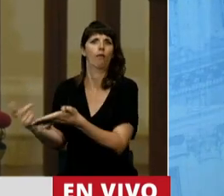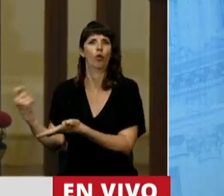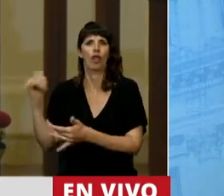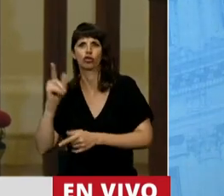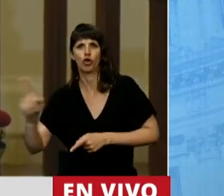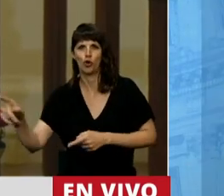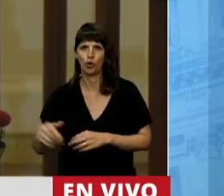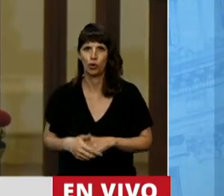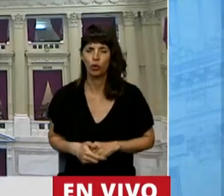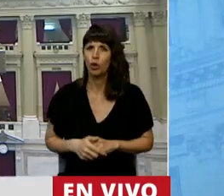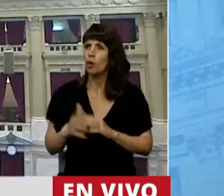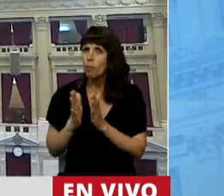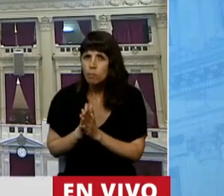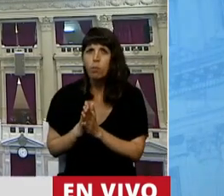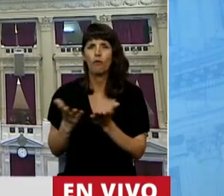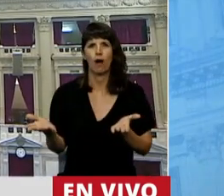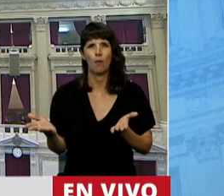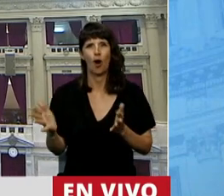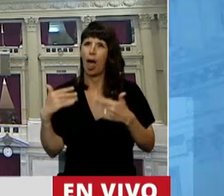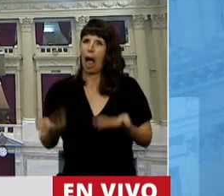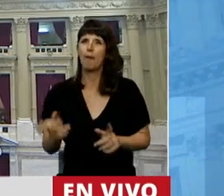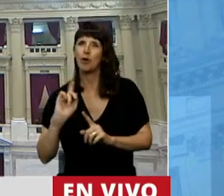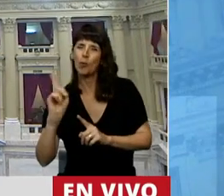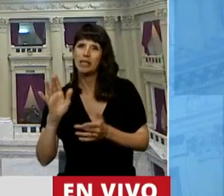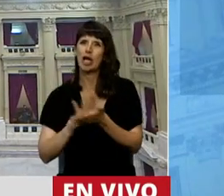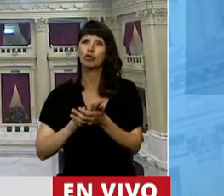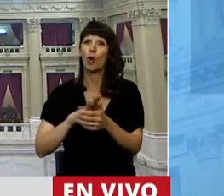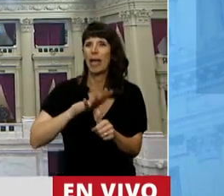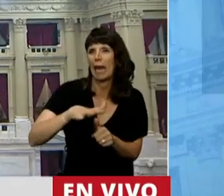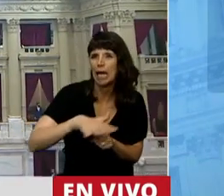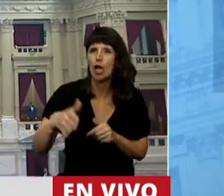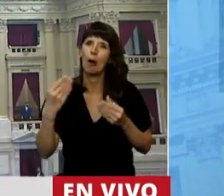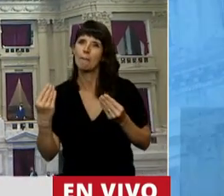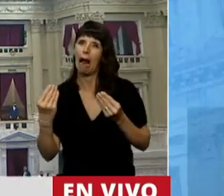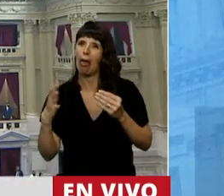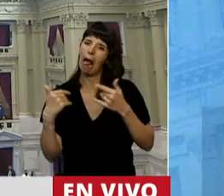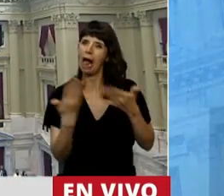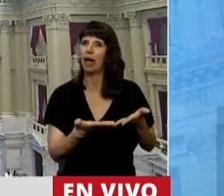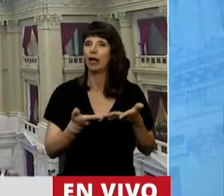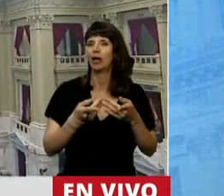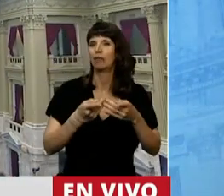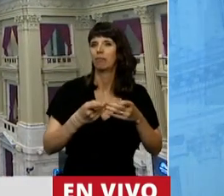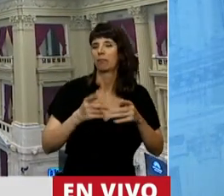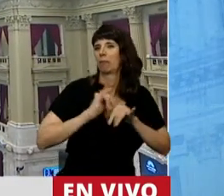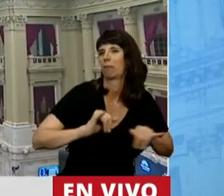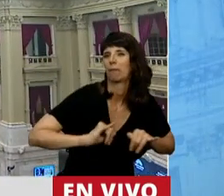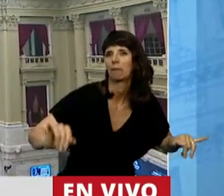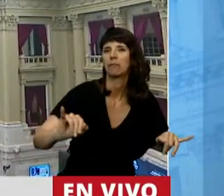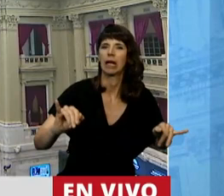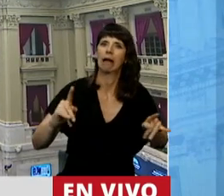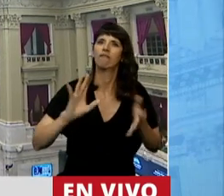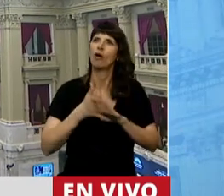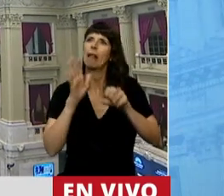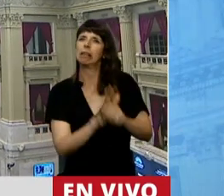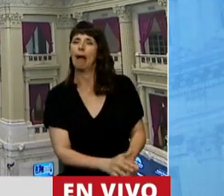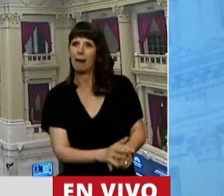Por favor, no utilicen la agenda de género como una ficha salvadora para tapar el desastre que ha sido este año en